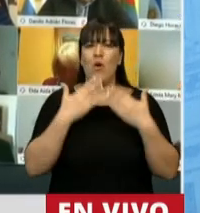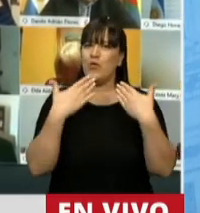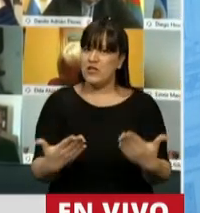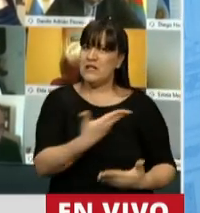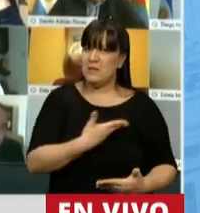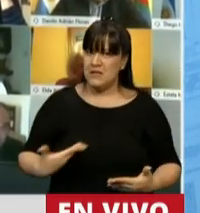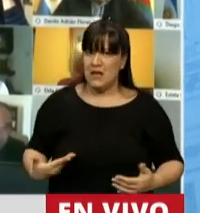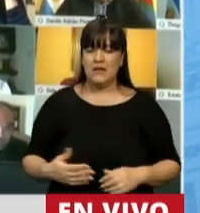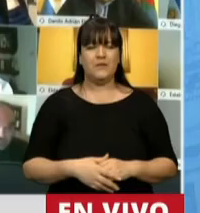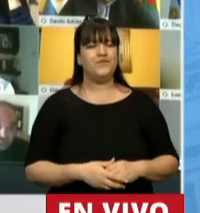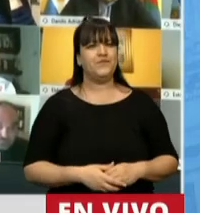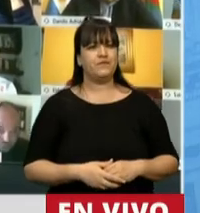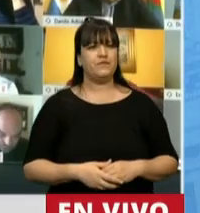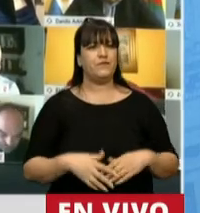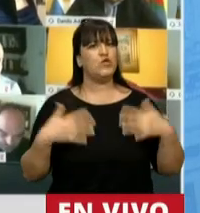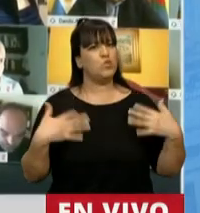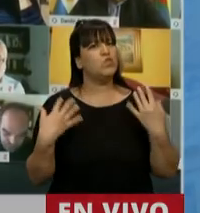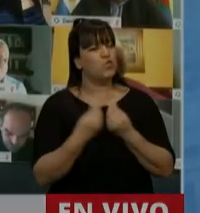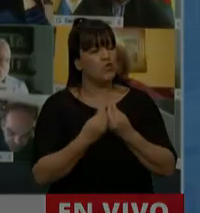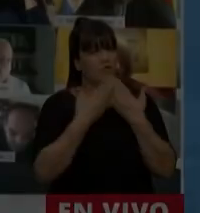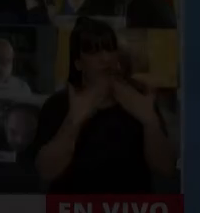presidente. Muchísimas gracias, diputado Carro. diputado Carro. Gracias, Gracias.